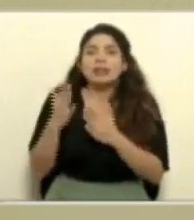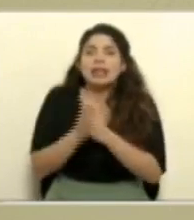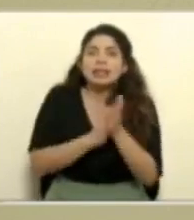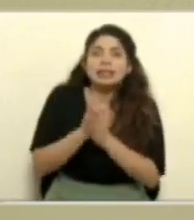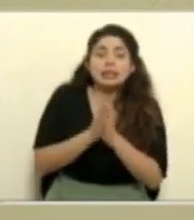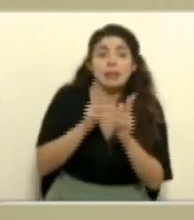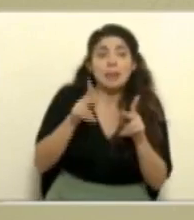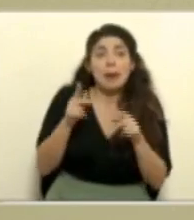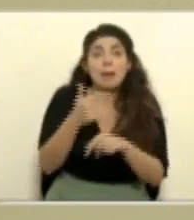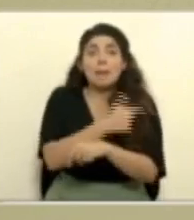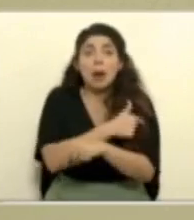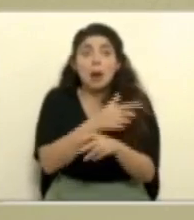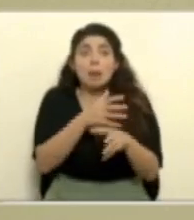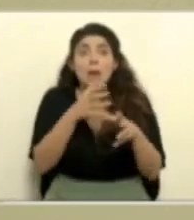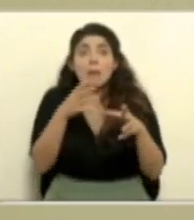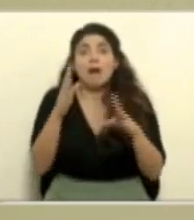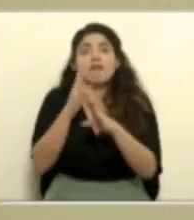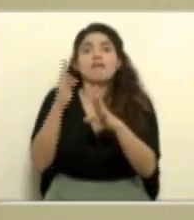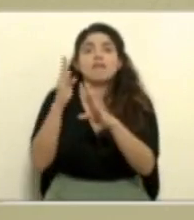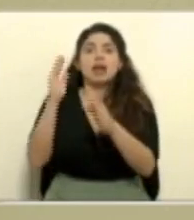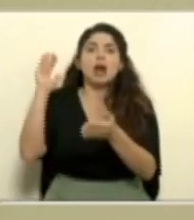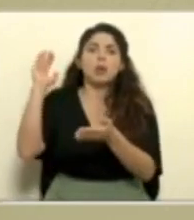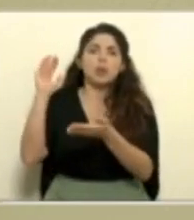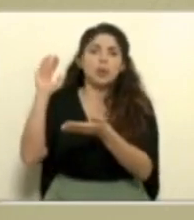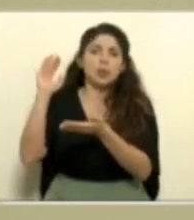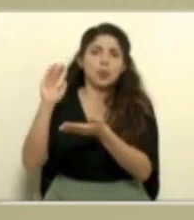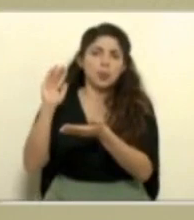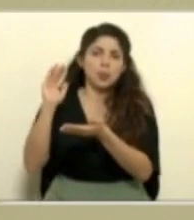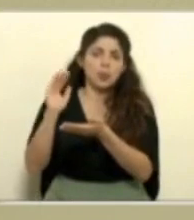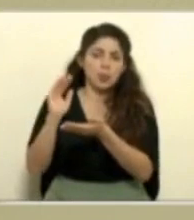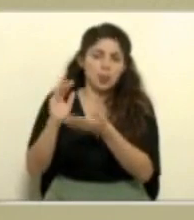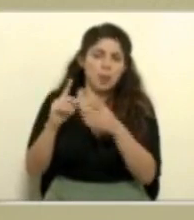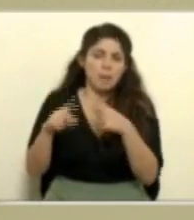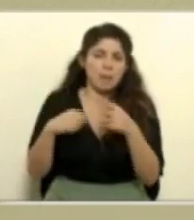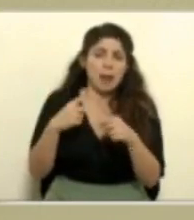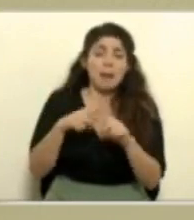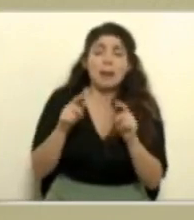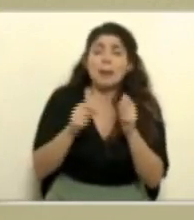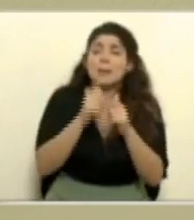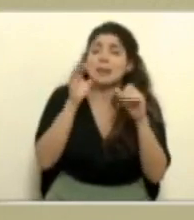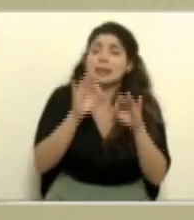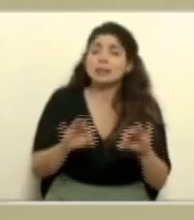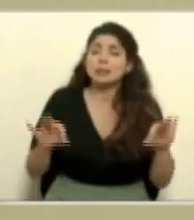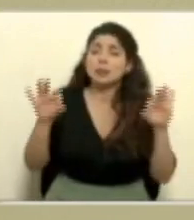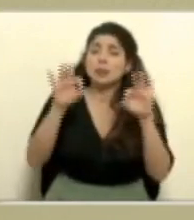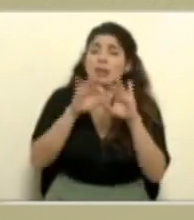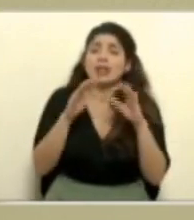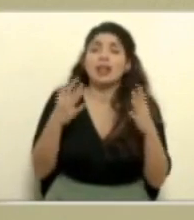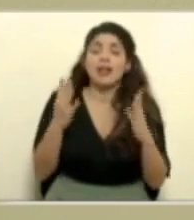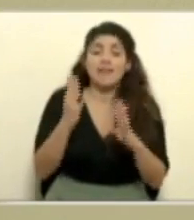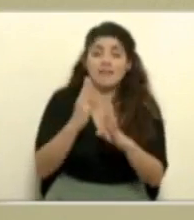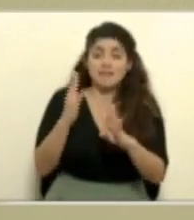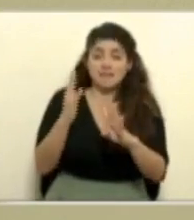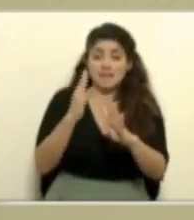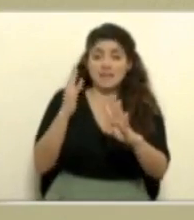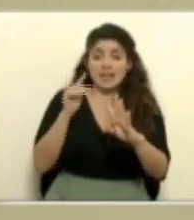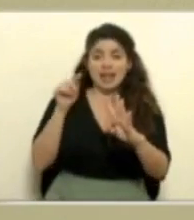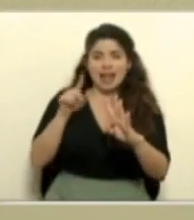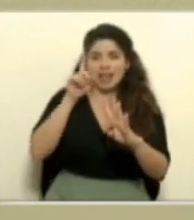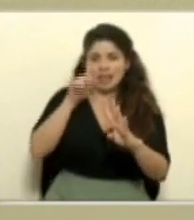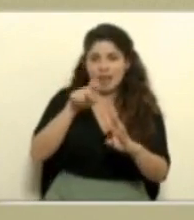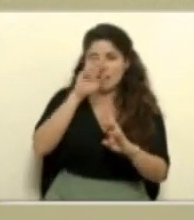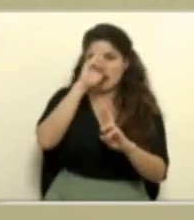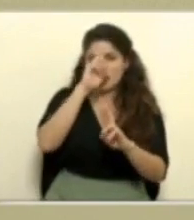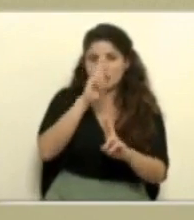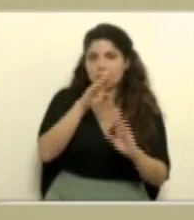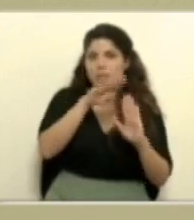vaya vacunando mas gente va a ir disminuyendo y ya las filas van a ser de menor cuantía pero insisto en que lo más importante aquí es que en la fila se lo guarden los protocolos